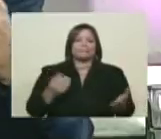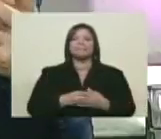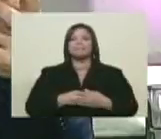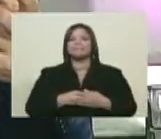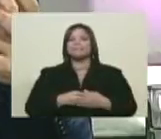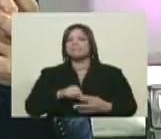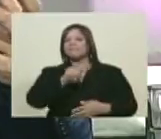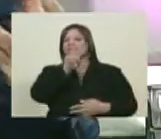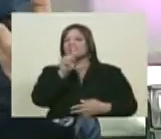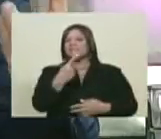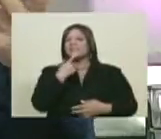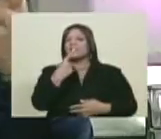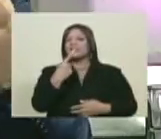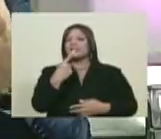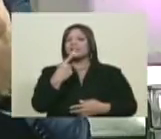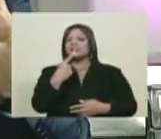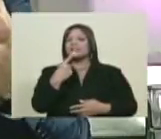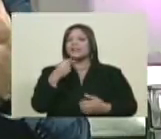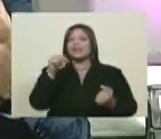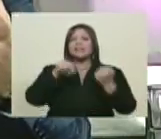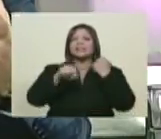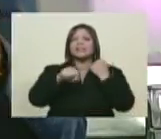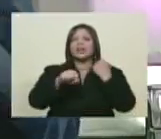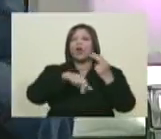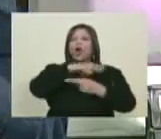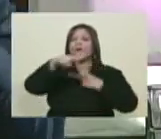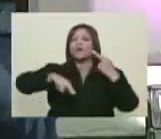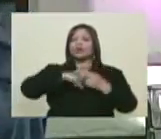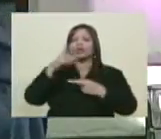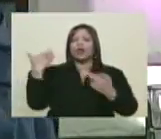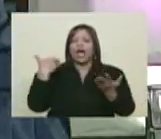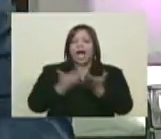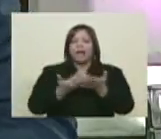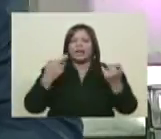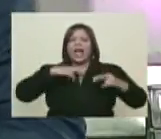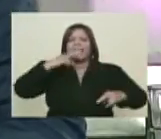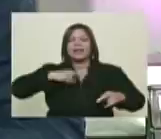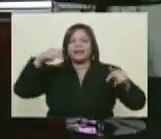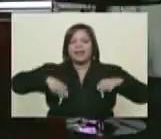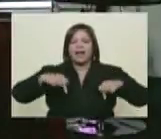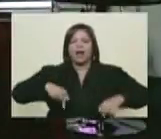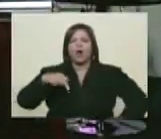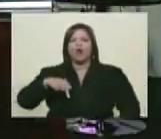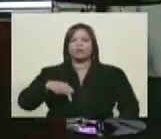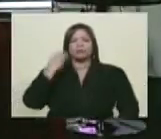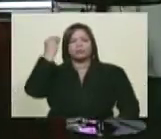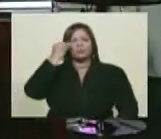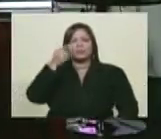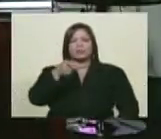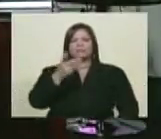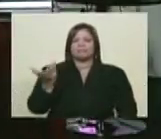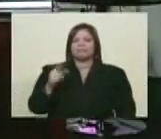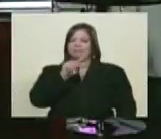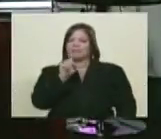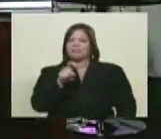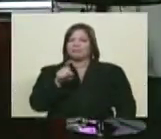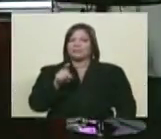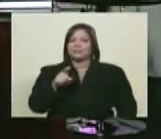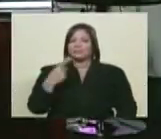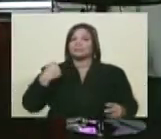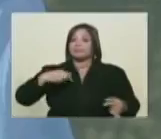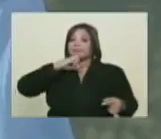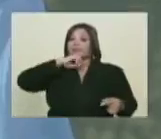¿Qué te dicen? Ese siglo de revoluciones frente a la realidad hoy de Venezuela. Que hay razones